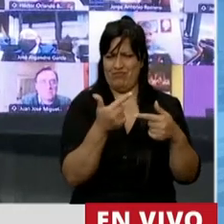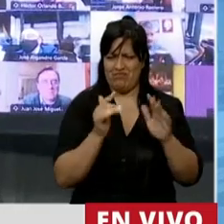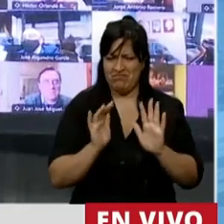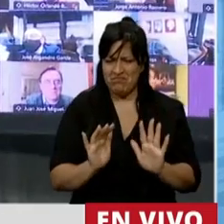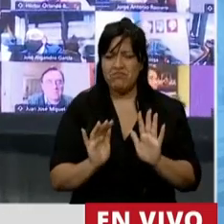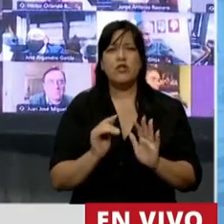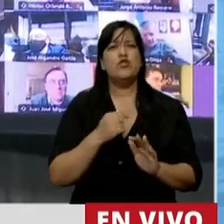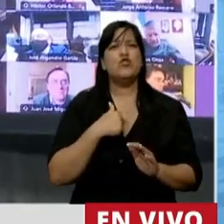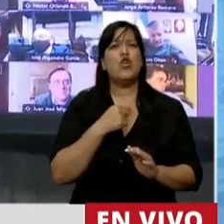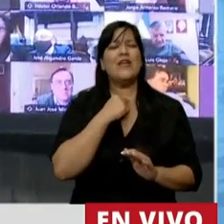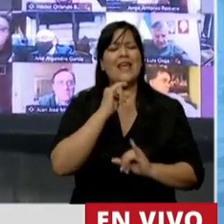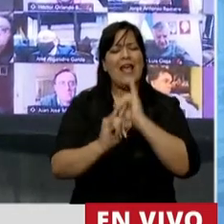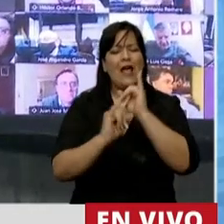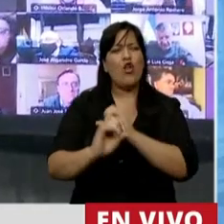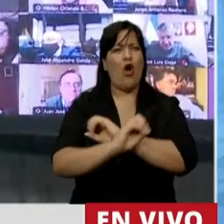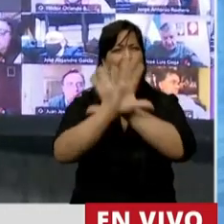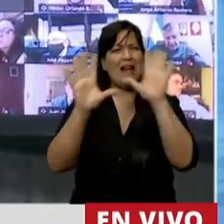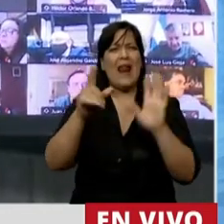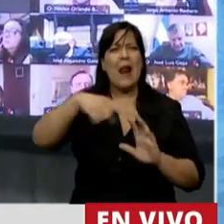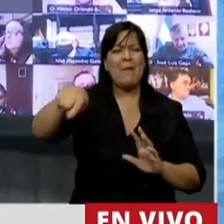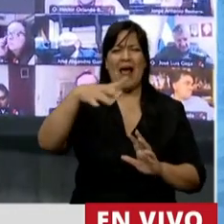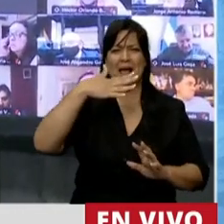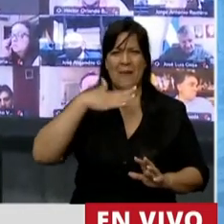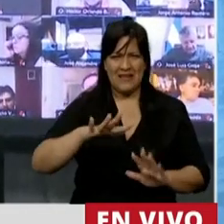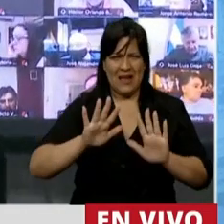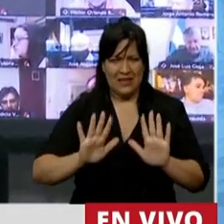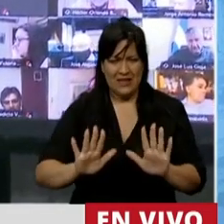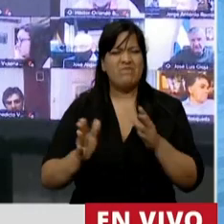Yo quiero que se entienda lo siguiente, señor presidente. Mire,